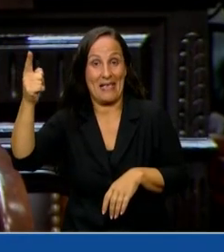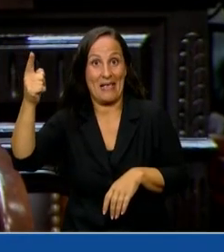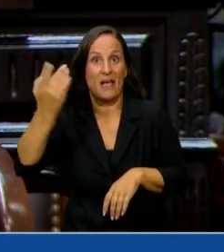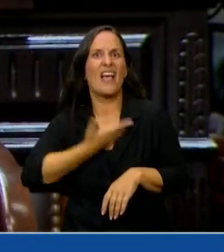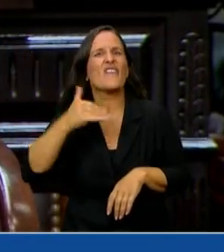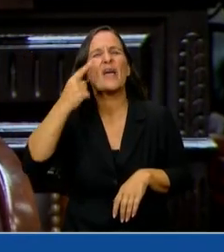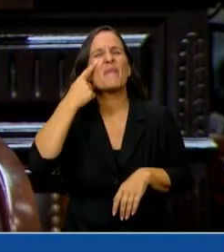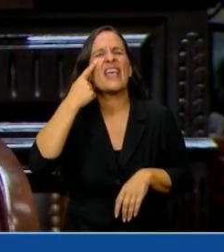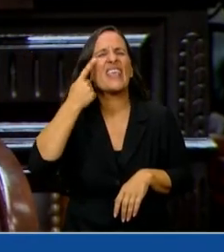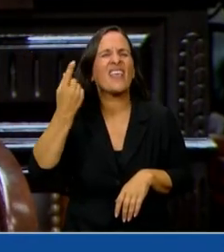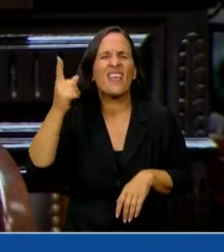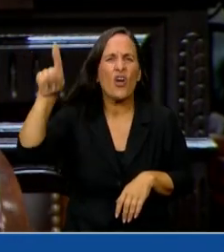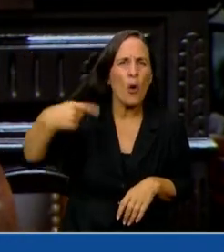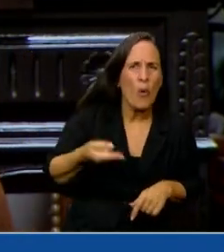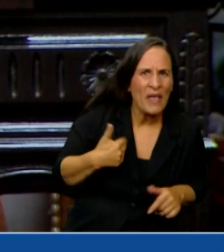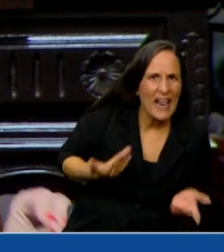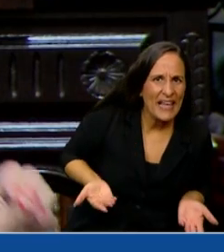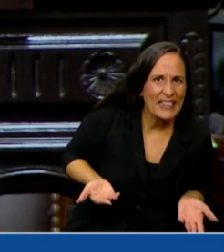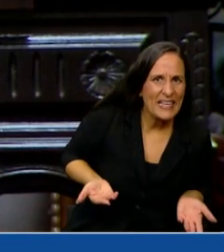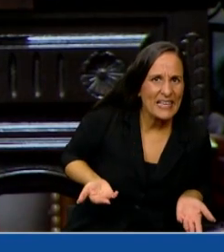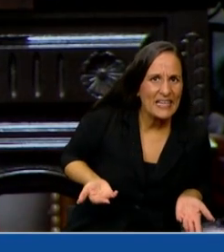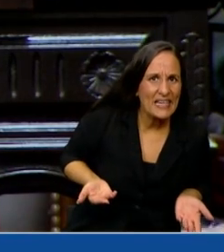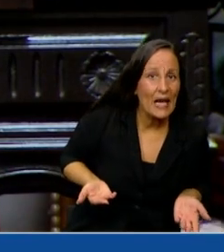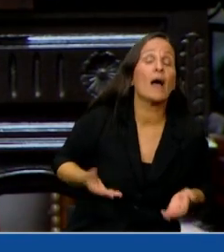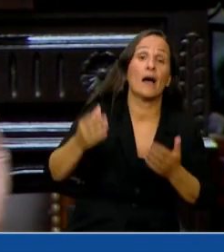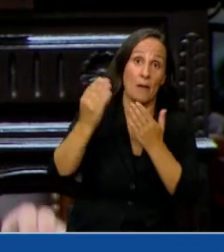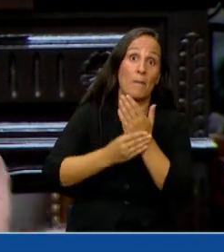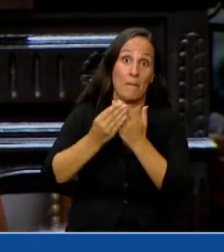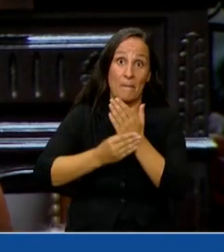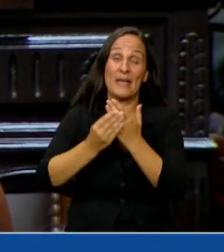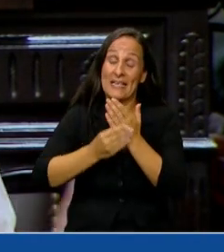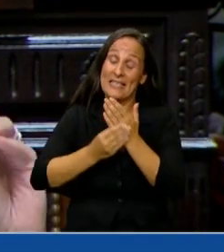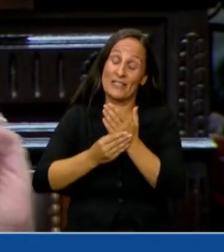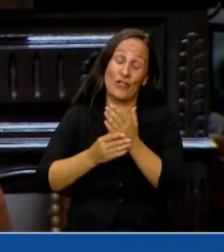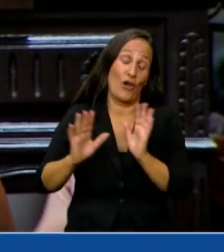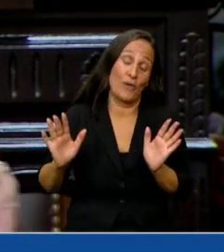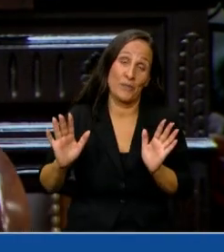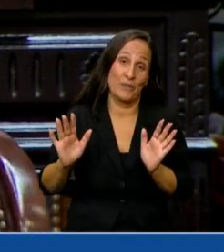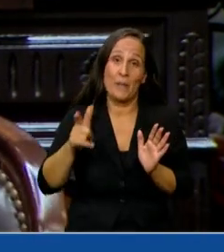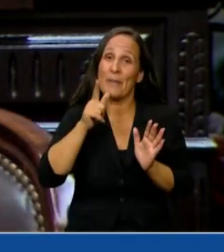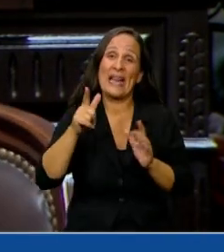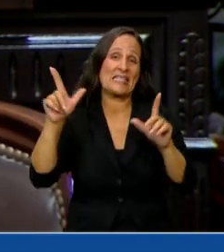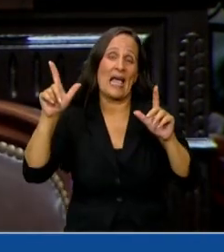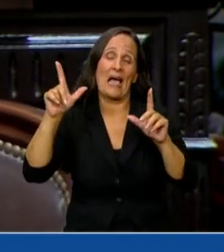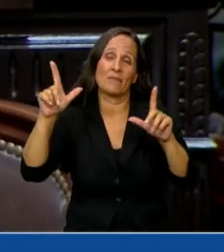a la Argentina ese ministro que mejor que ministro era panelista.